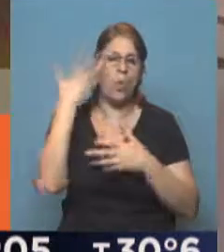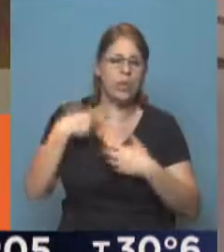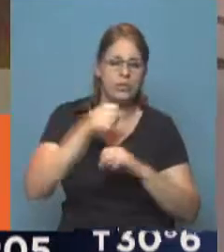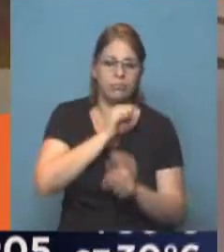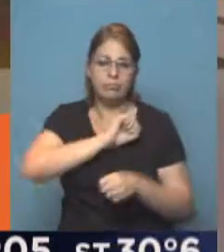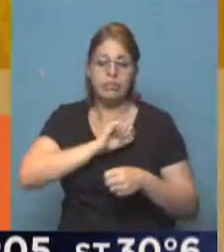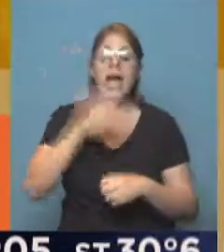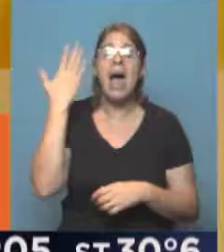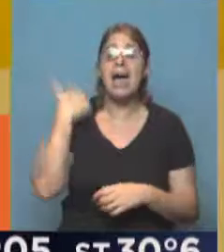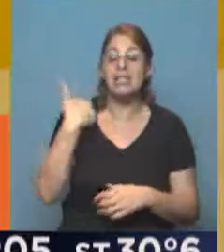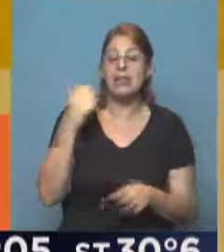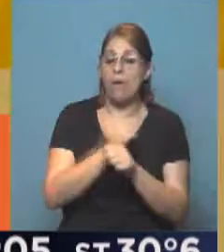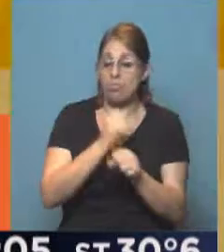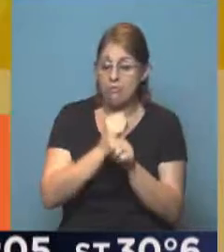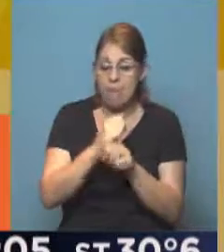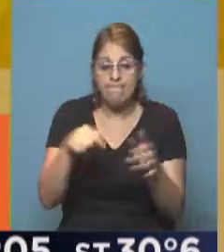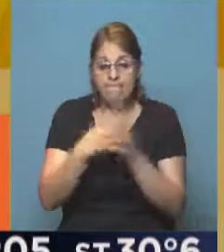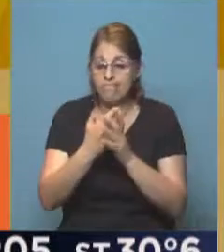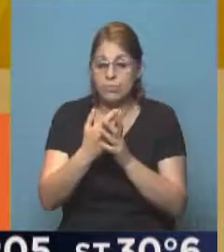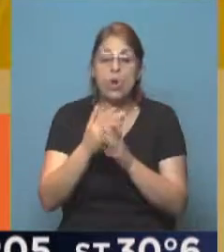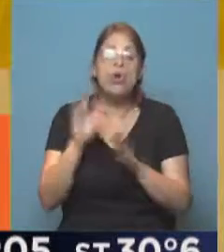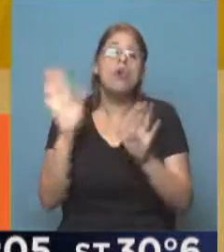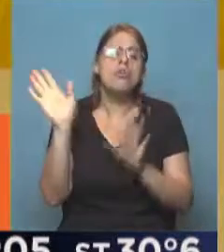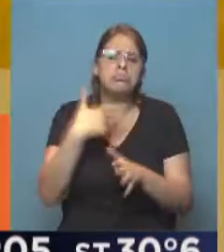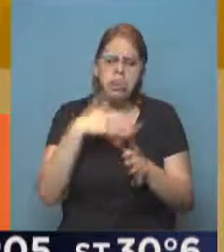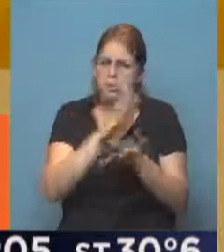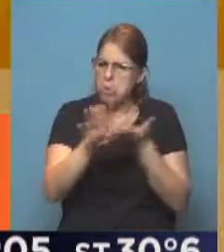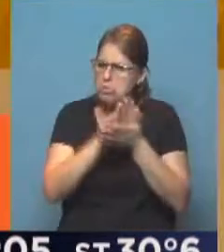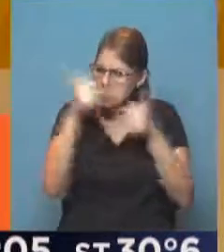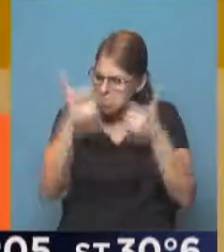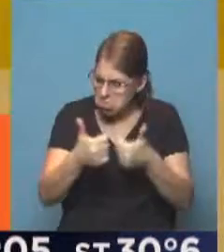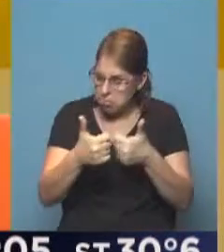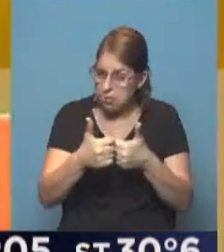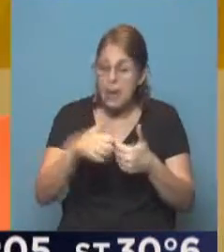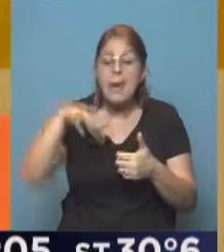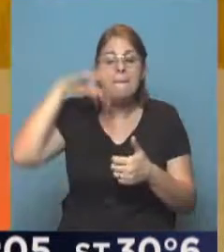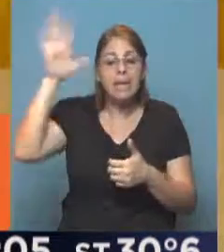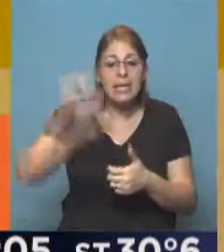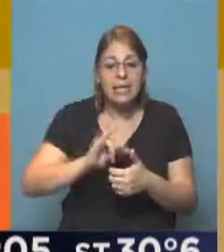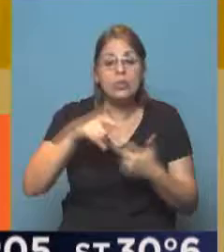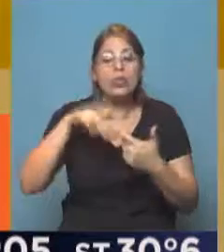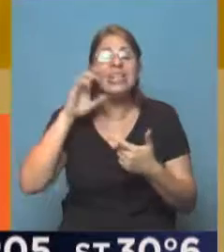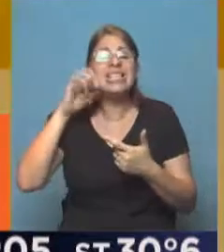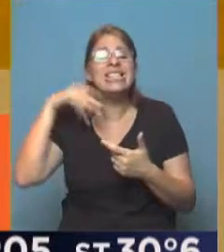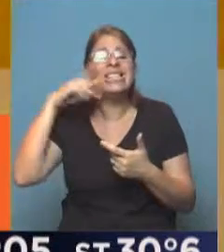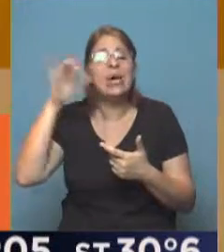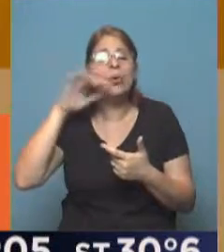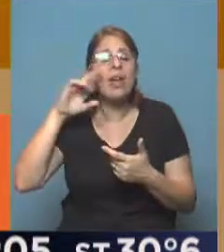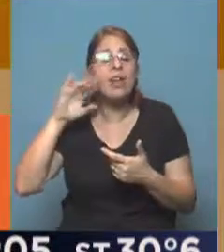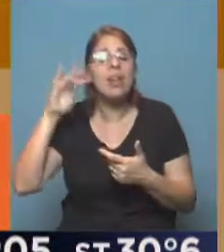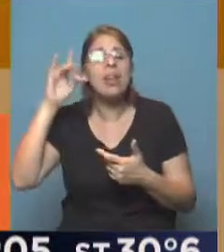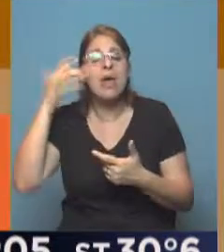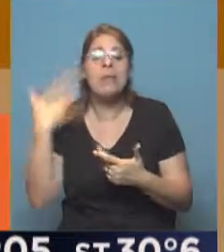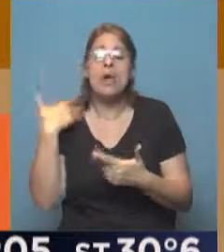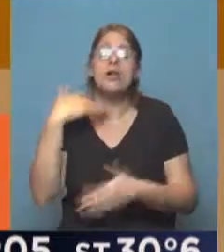Boca hasta ayer confirmado, prácticamente estaba todo absolutamente tranquilo en cuanto a que Pablo Pérez e Insaurralde podían ser de la partida, sin